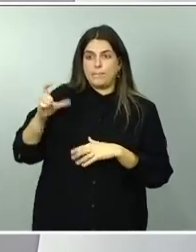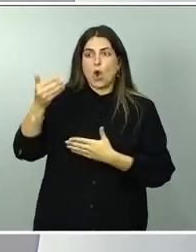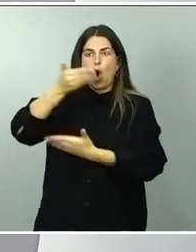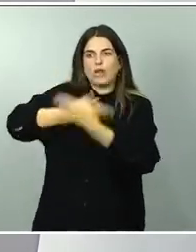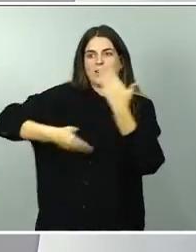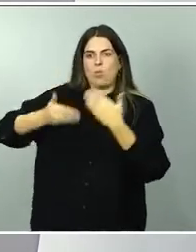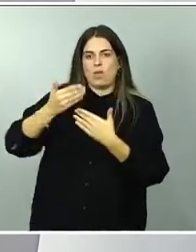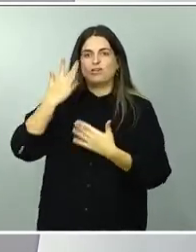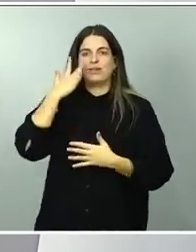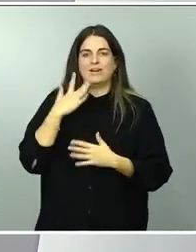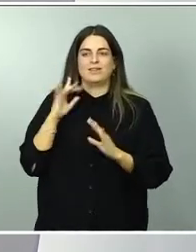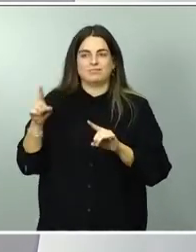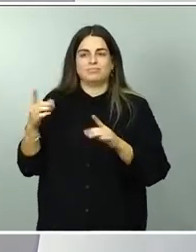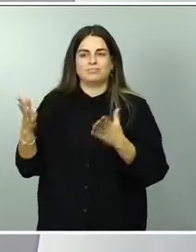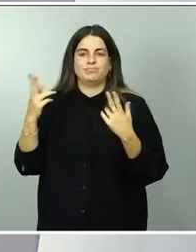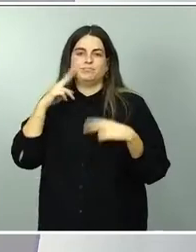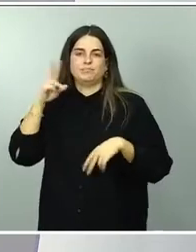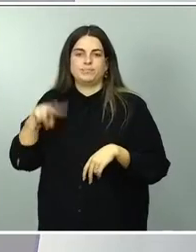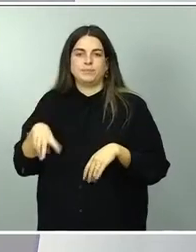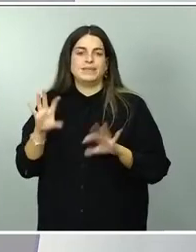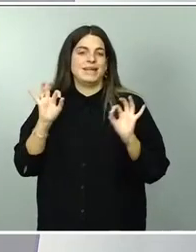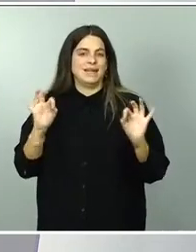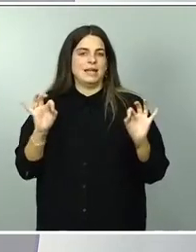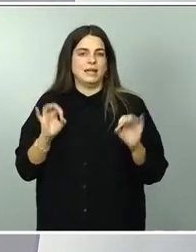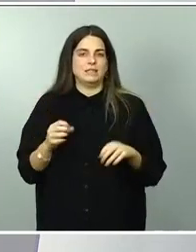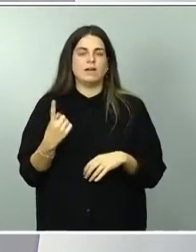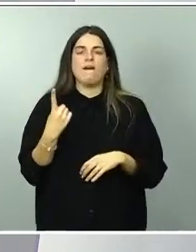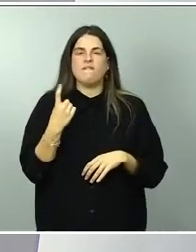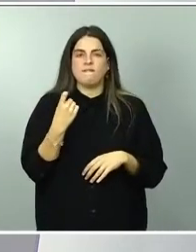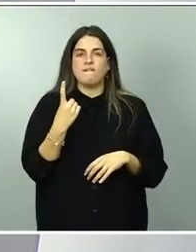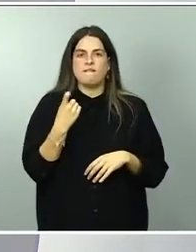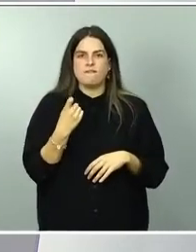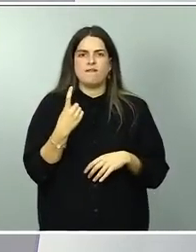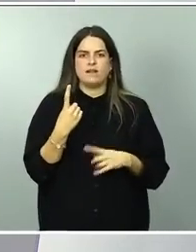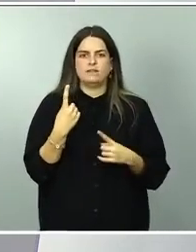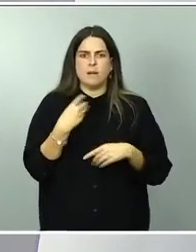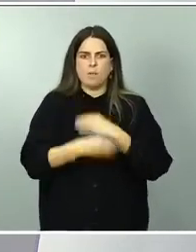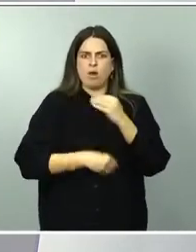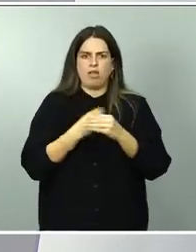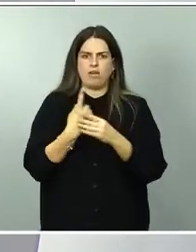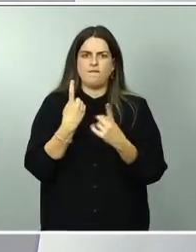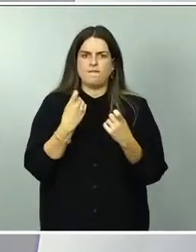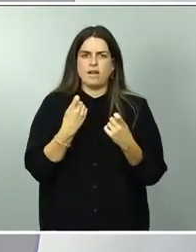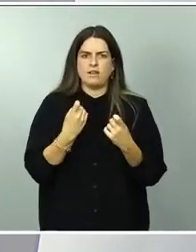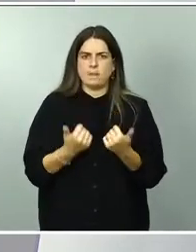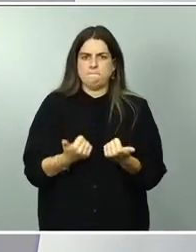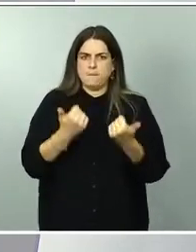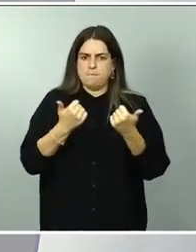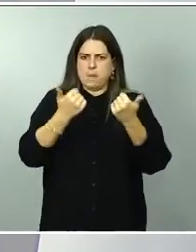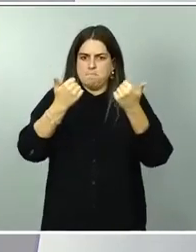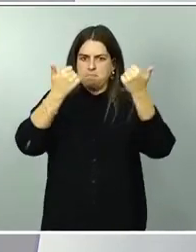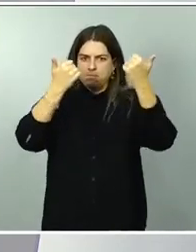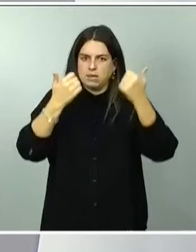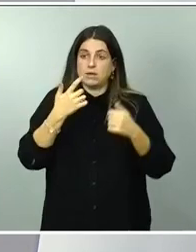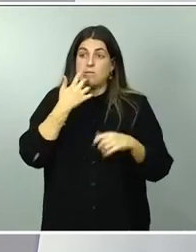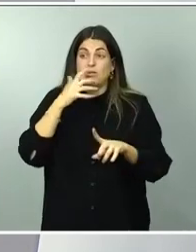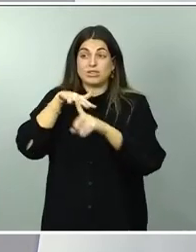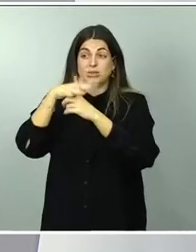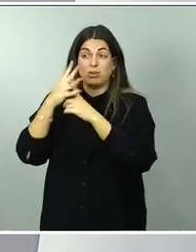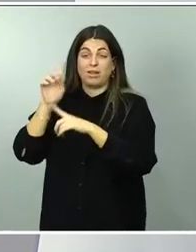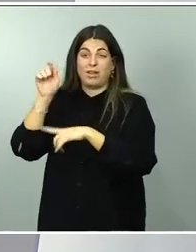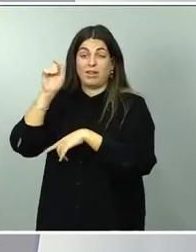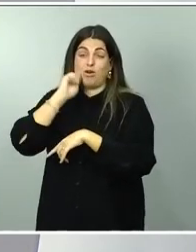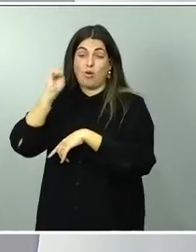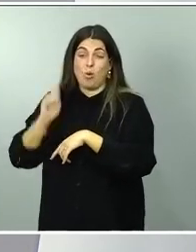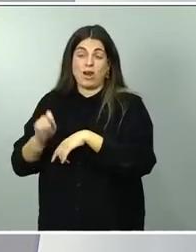De eso se trata. Falta todavía mucho por hacer y la situación internacional con la guerra en Ucrania dibuja,